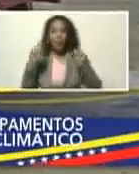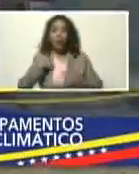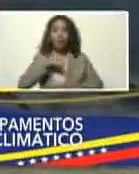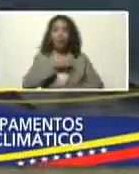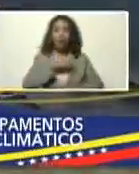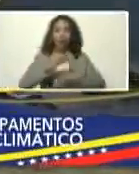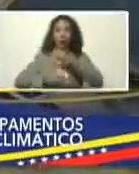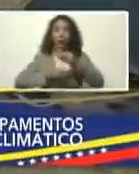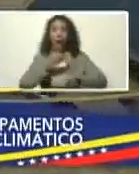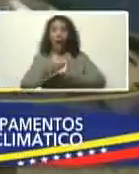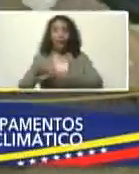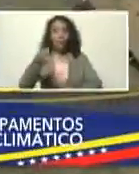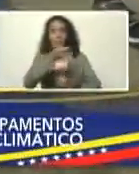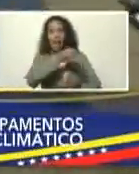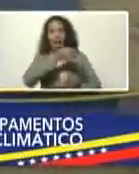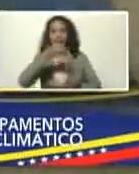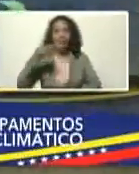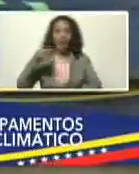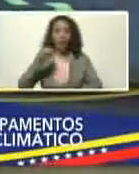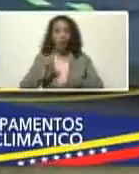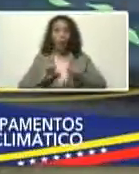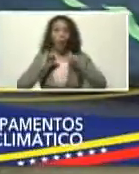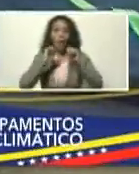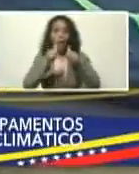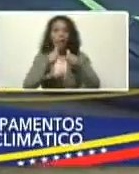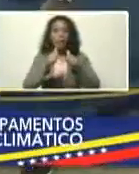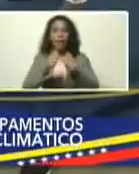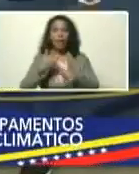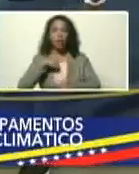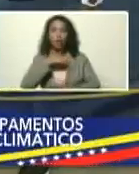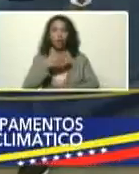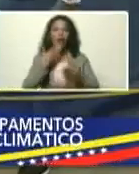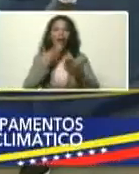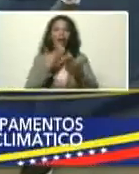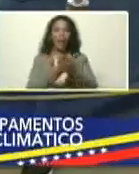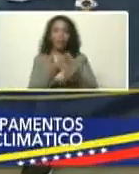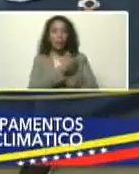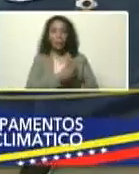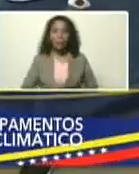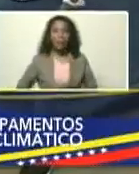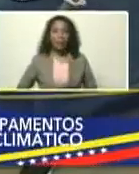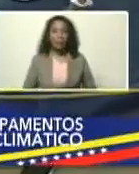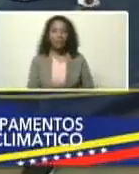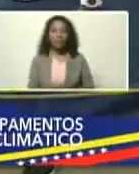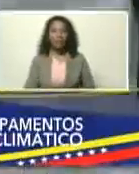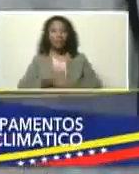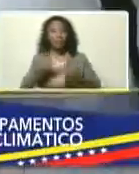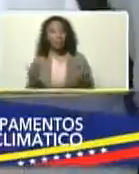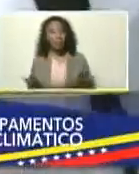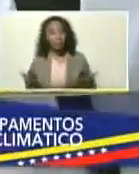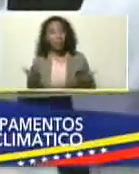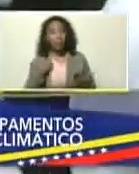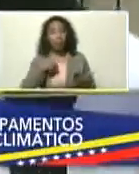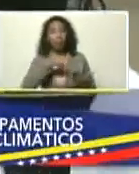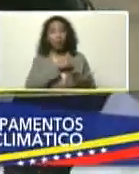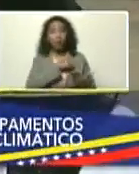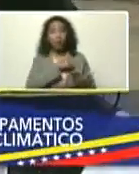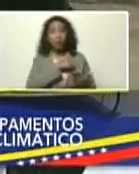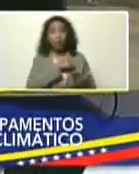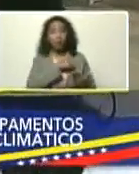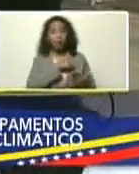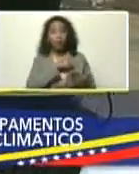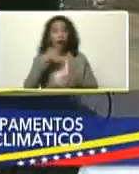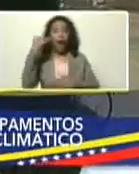ha sido, una extraordinaria iniciativa, y le agradecemos, presidente, el hecho, de que nosotros, estemos,